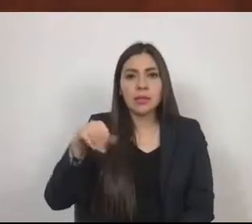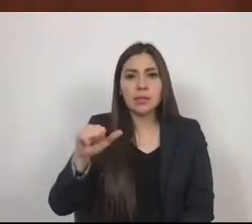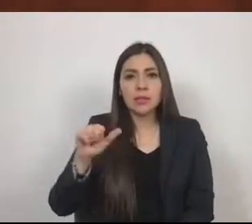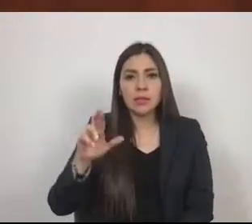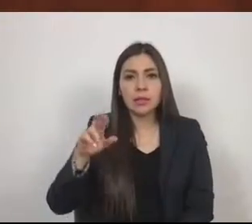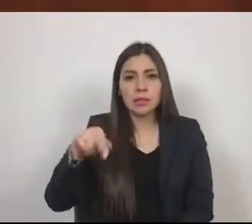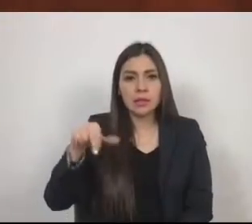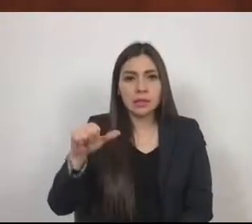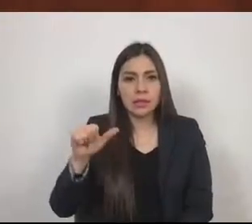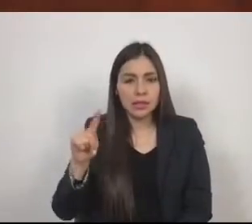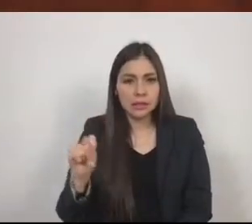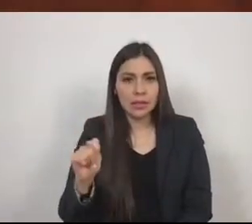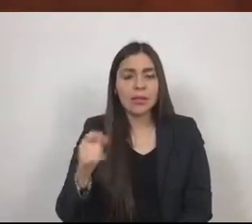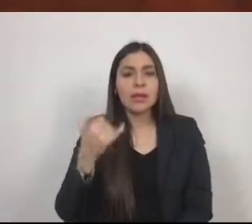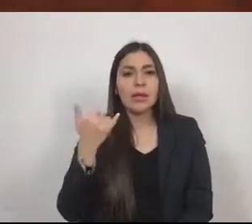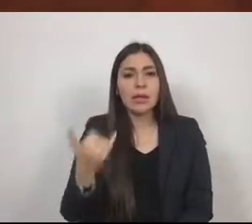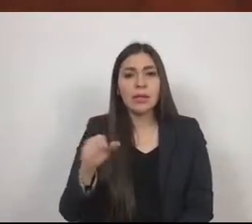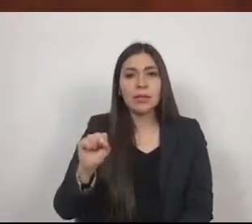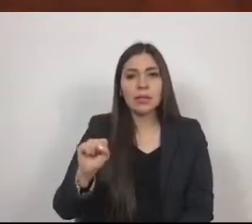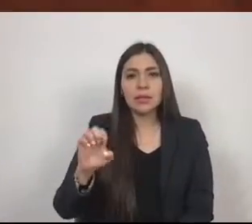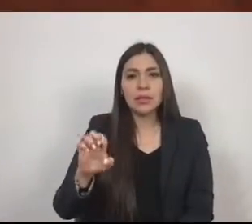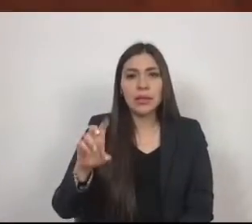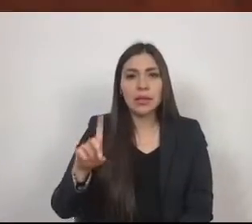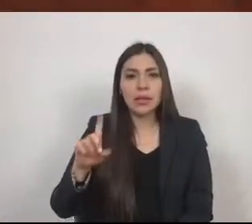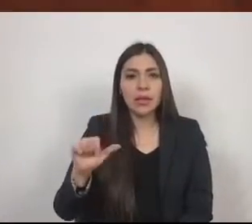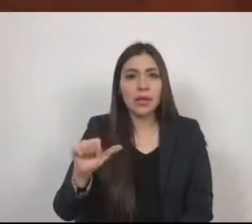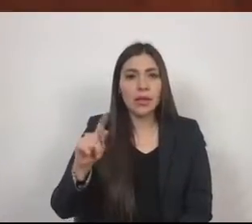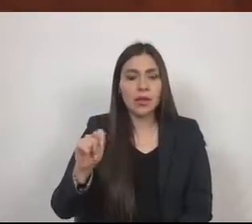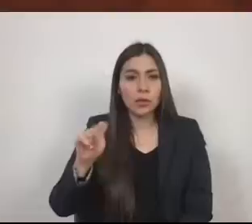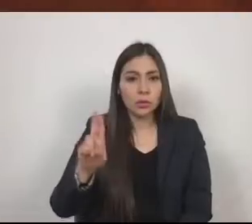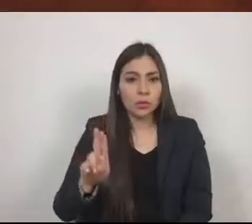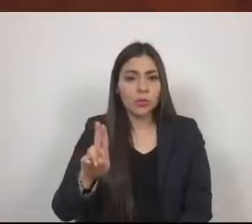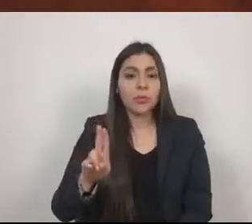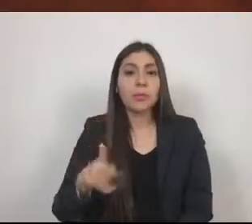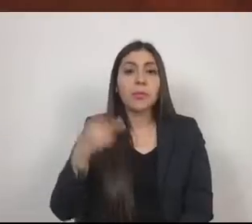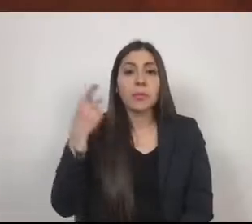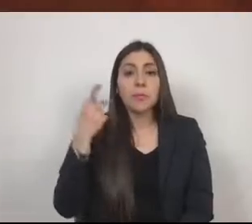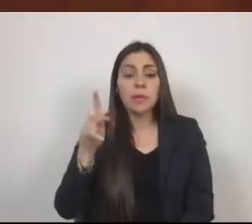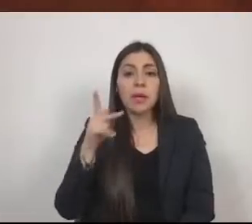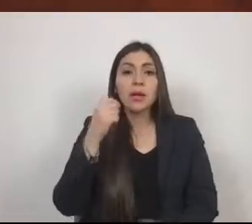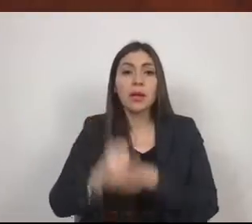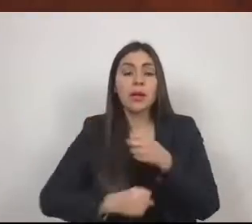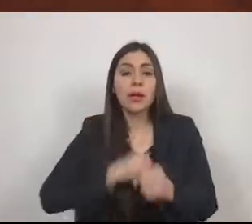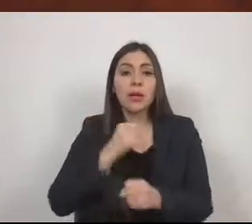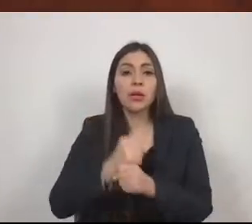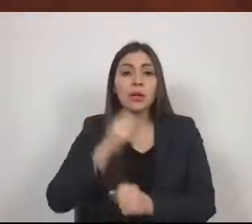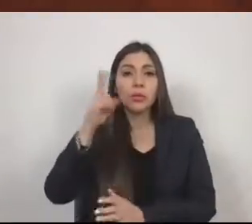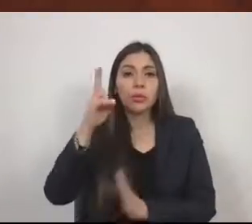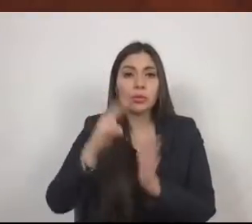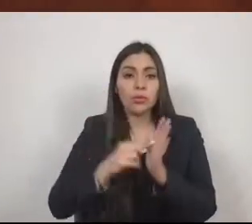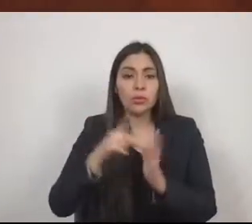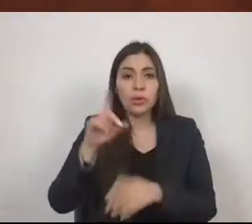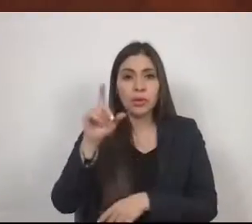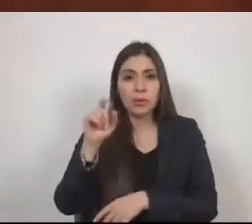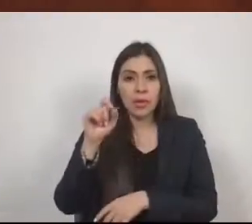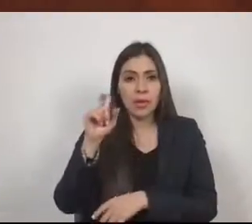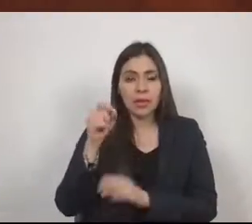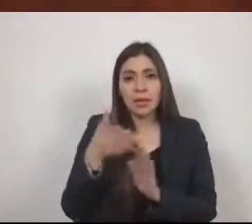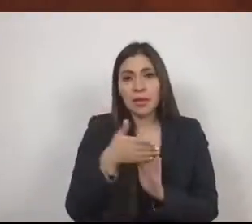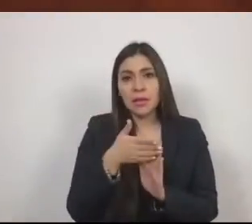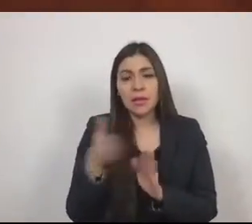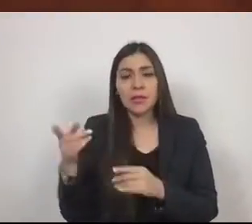Semarnat y la Sedatu. Sin embargo, en el año 2020, con la desaparición de